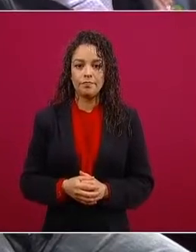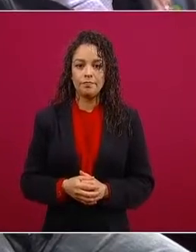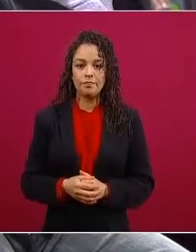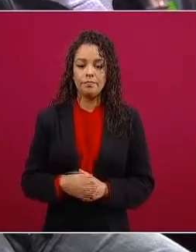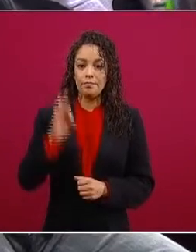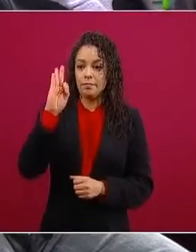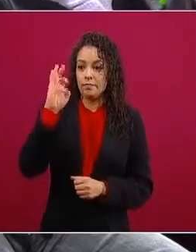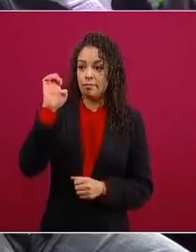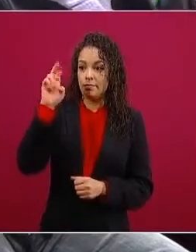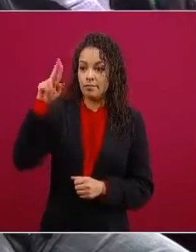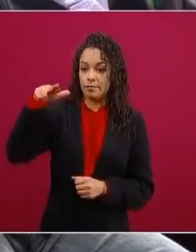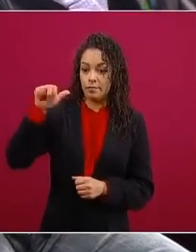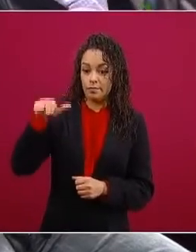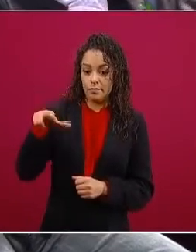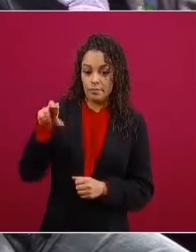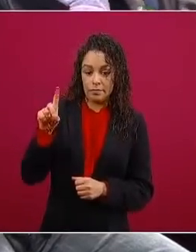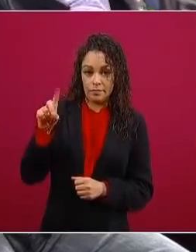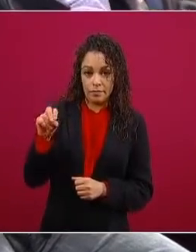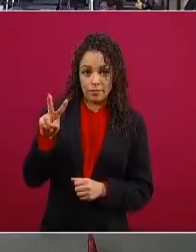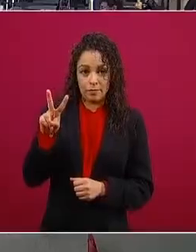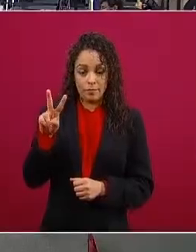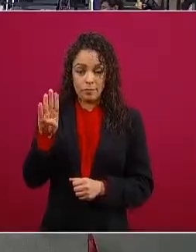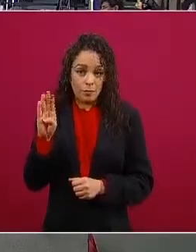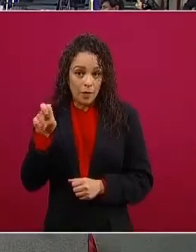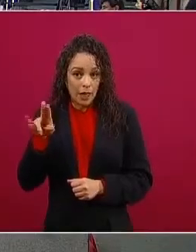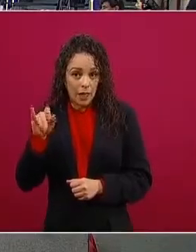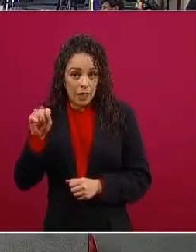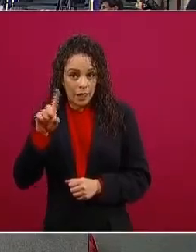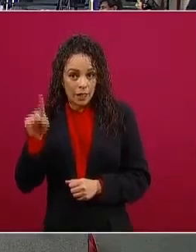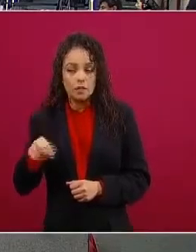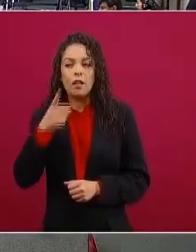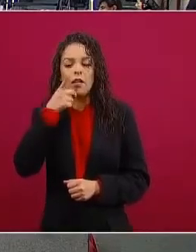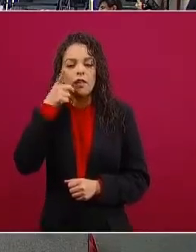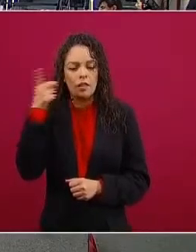que se